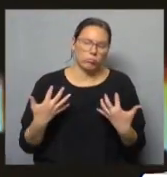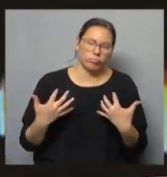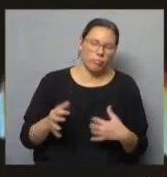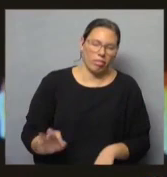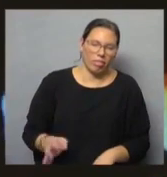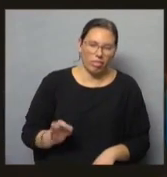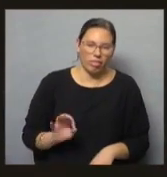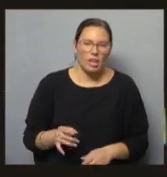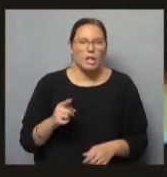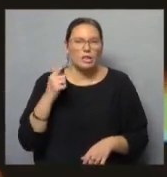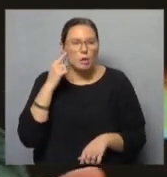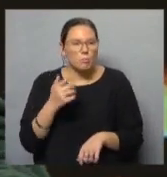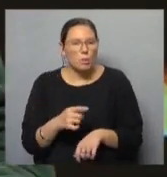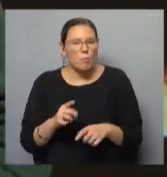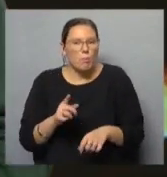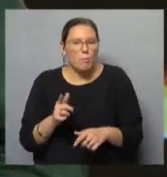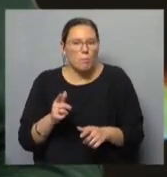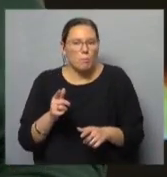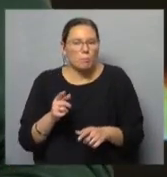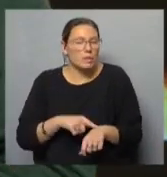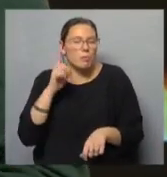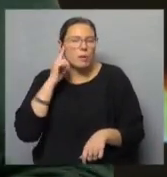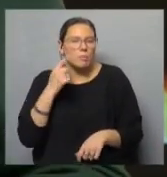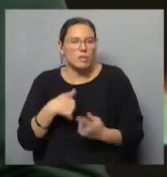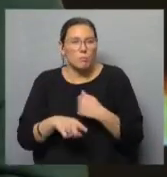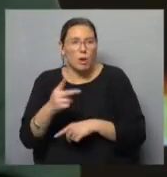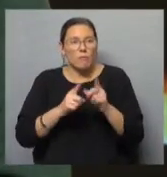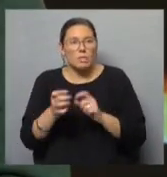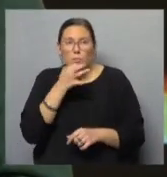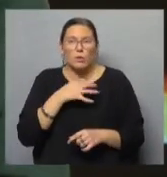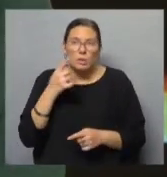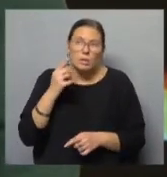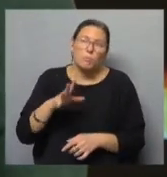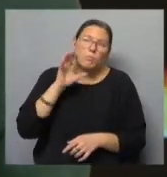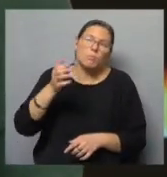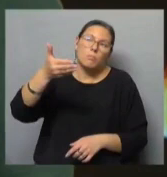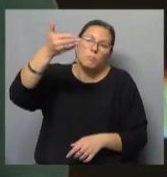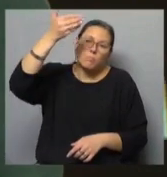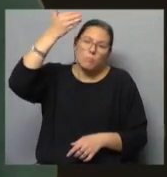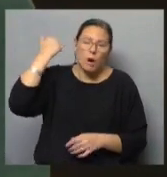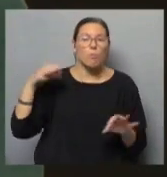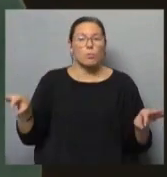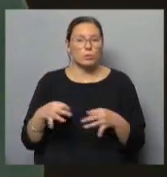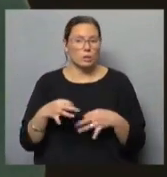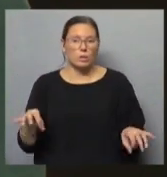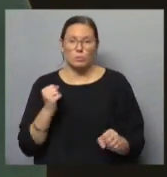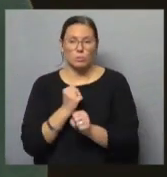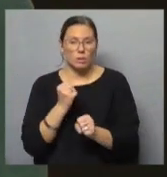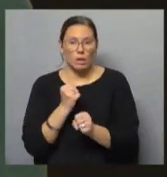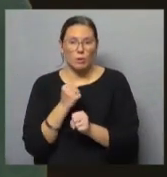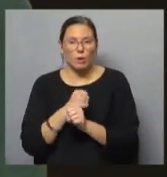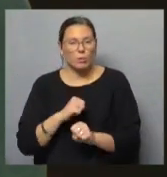me lo hacen ver o que miro para atrás, es divino. Es divino el tiempo. La música es un oficio que te permite